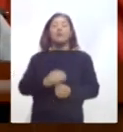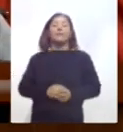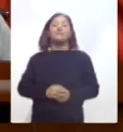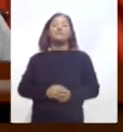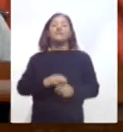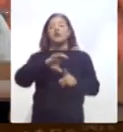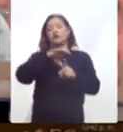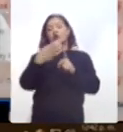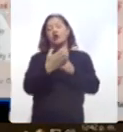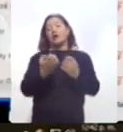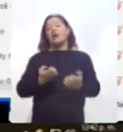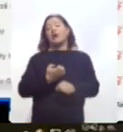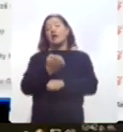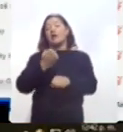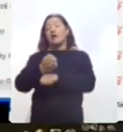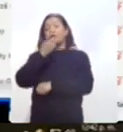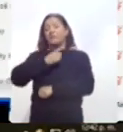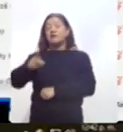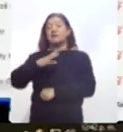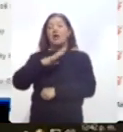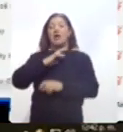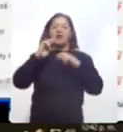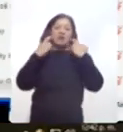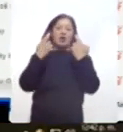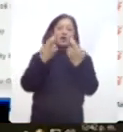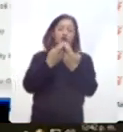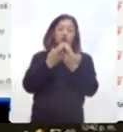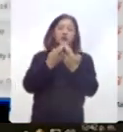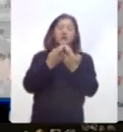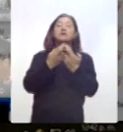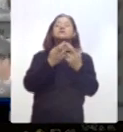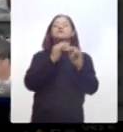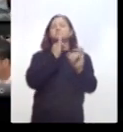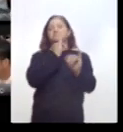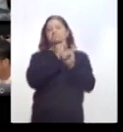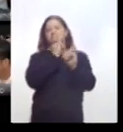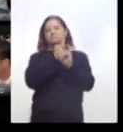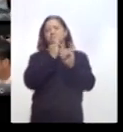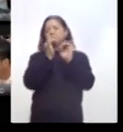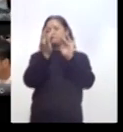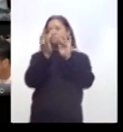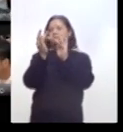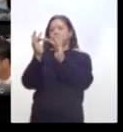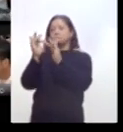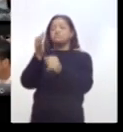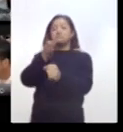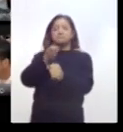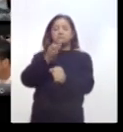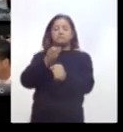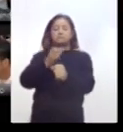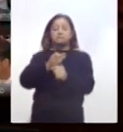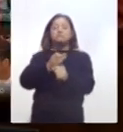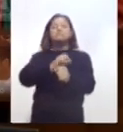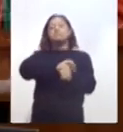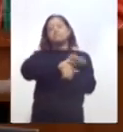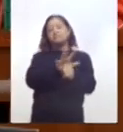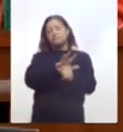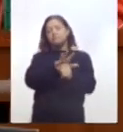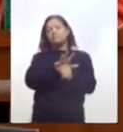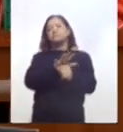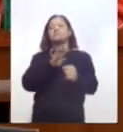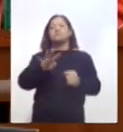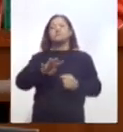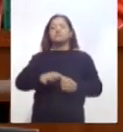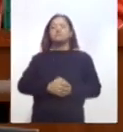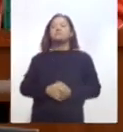determinó que realizará sesiones extraordinarias públicas electrónicas durante el periodo de contingencia por el COVID-19, de todos